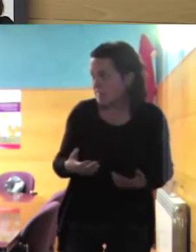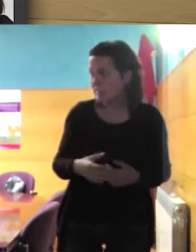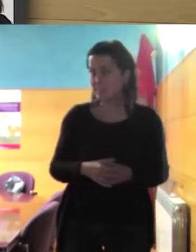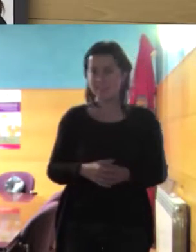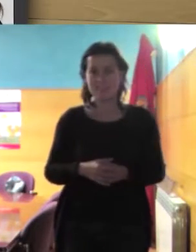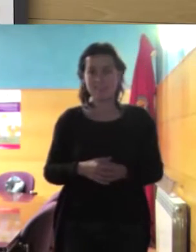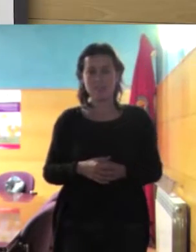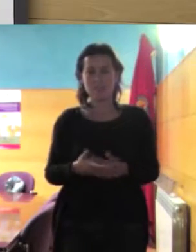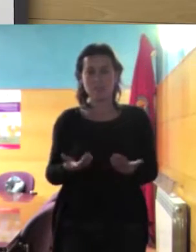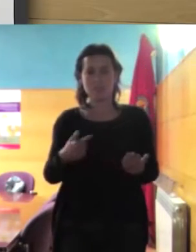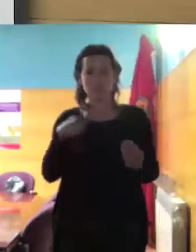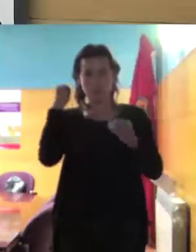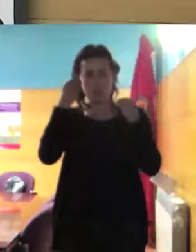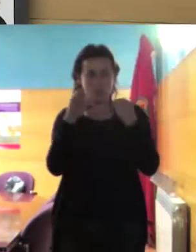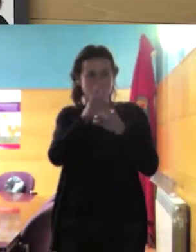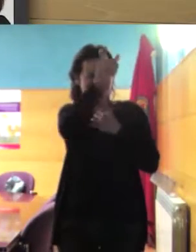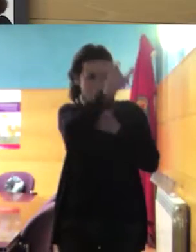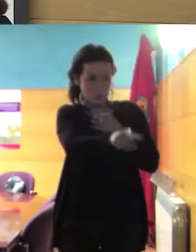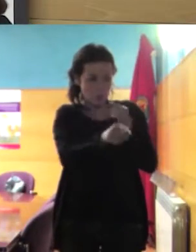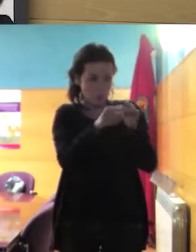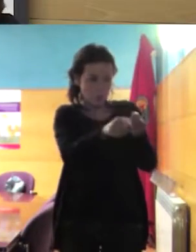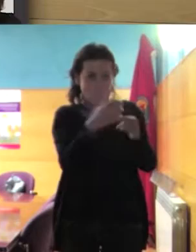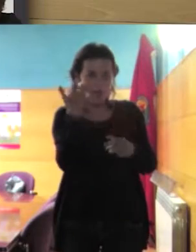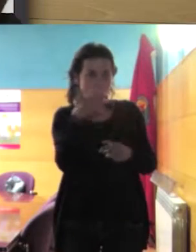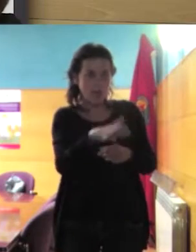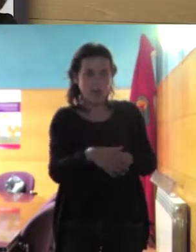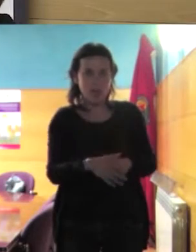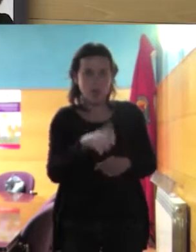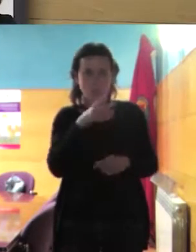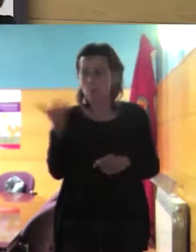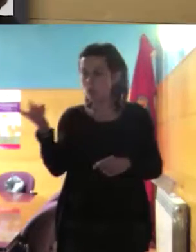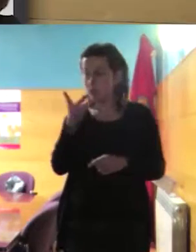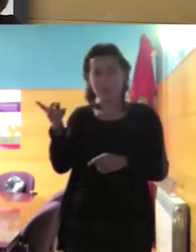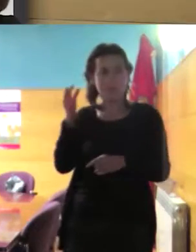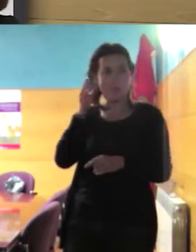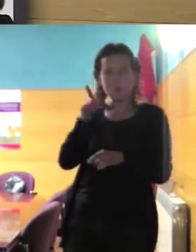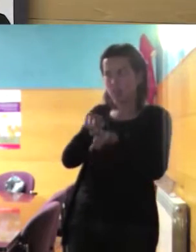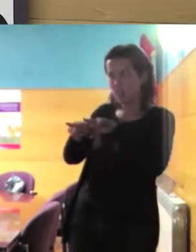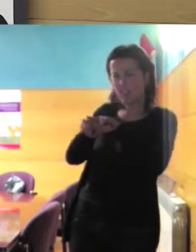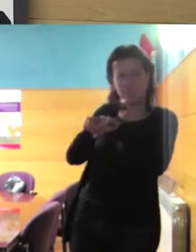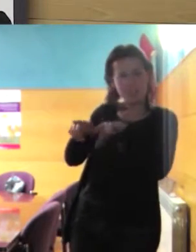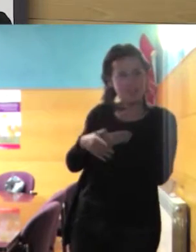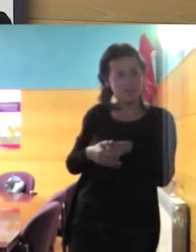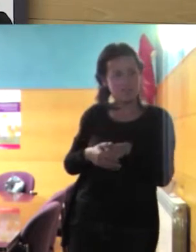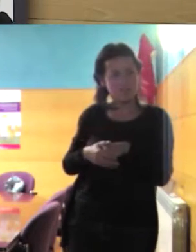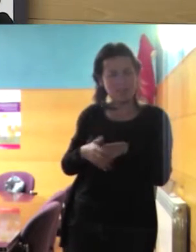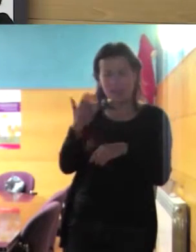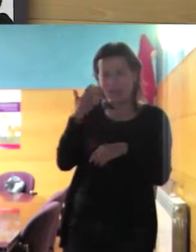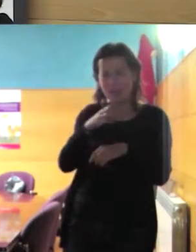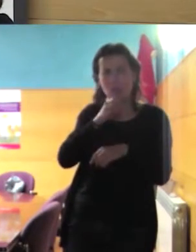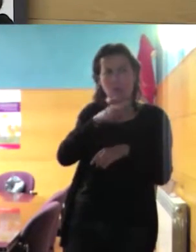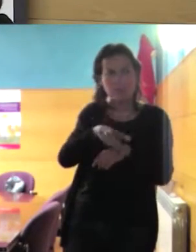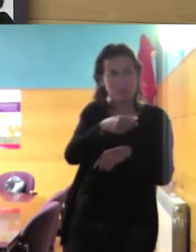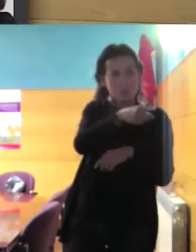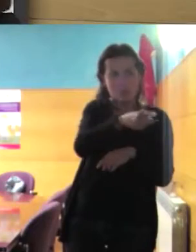mí me parece en este momento que el raro eres tú que estás criticando a estas personas ¿a qué quién son raros? ¿ellas o tú?